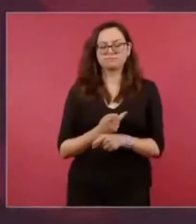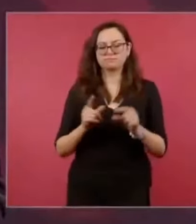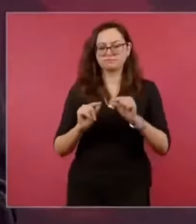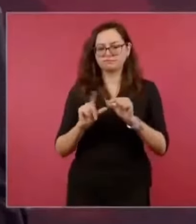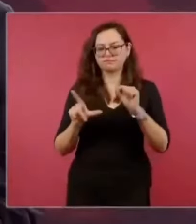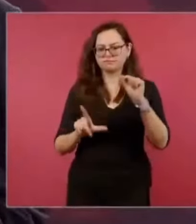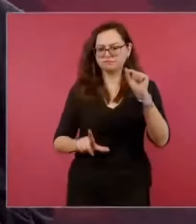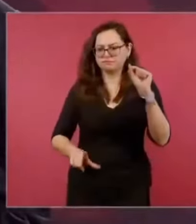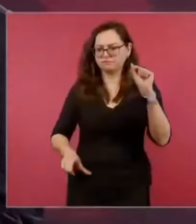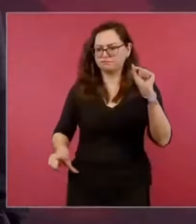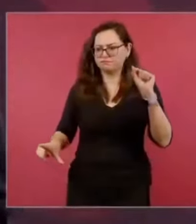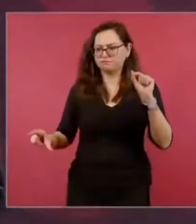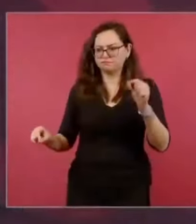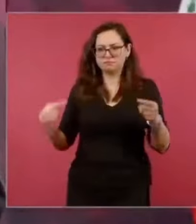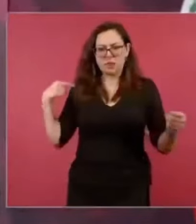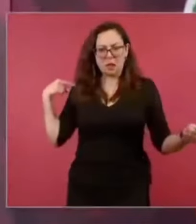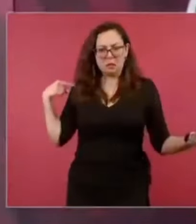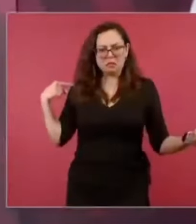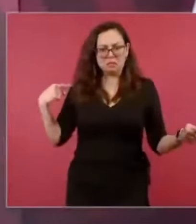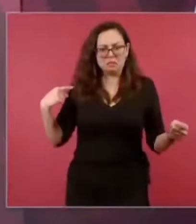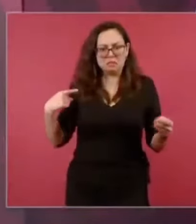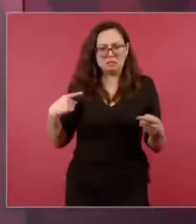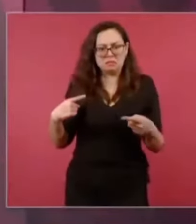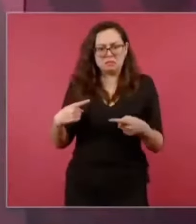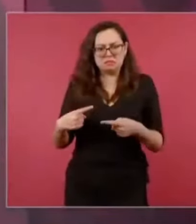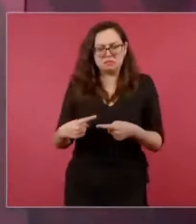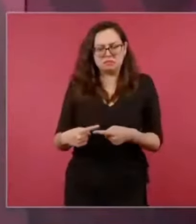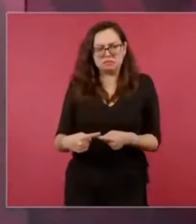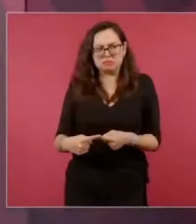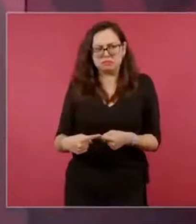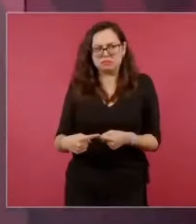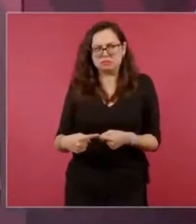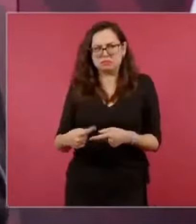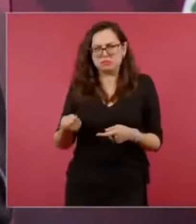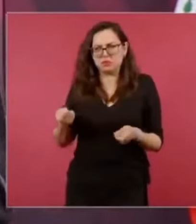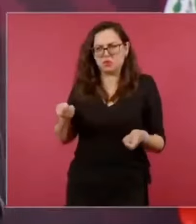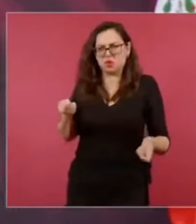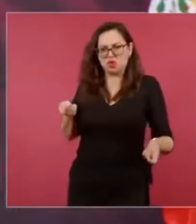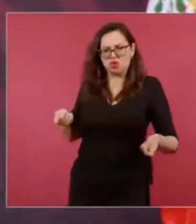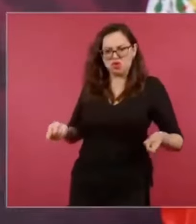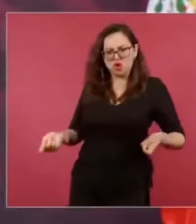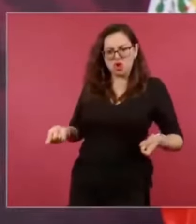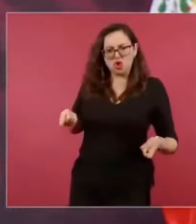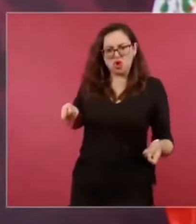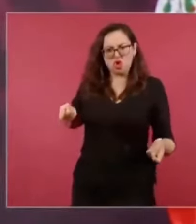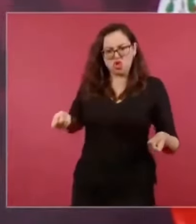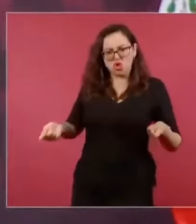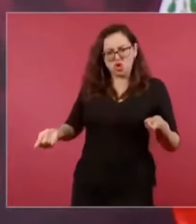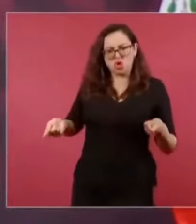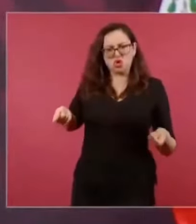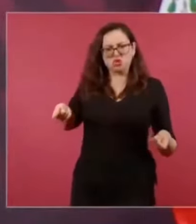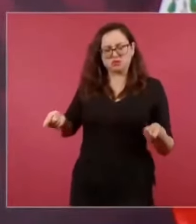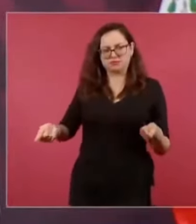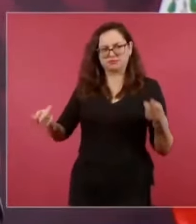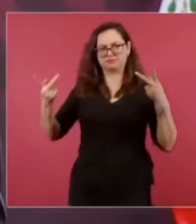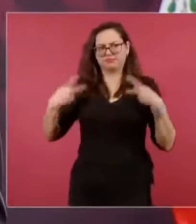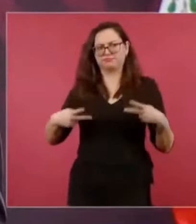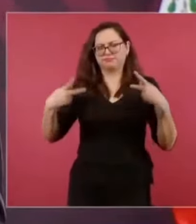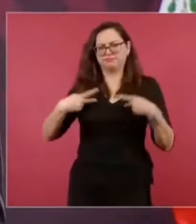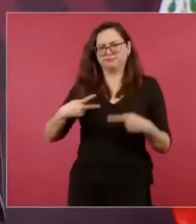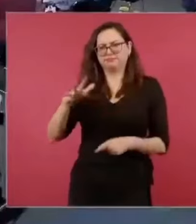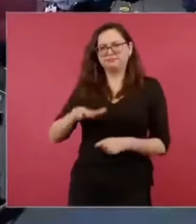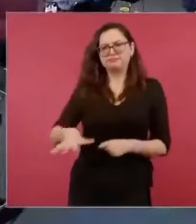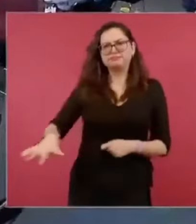y que es muy inteligente,